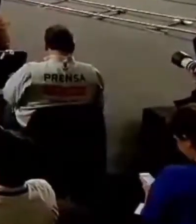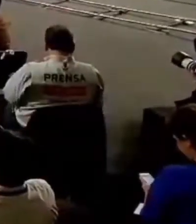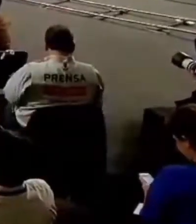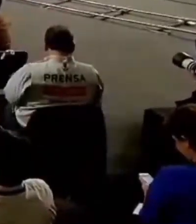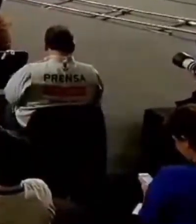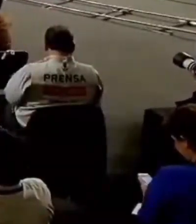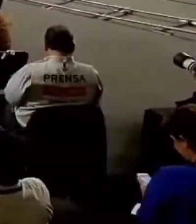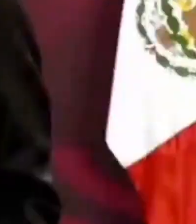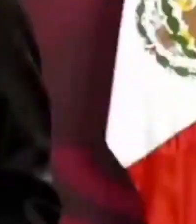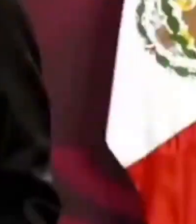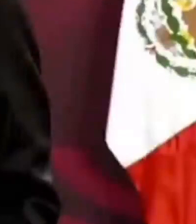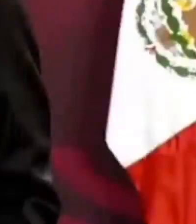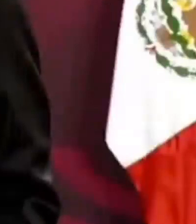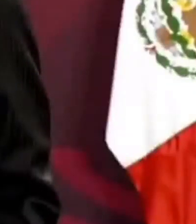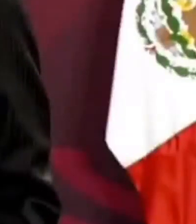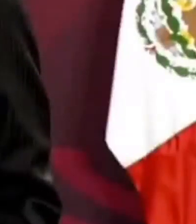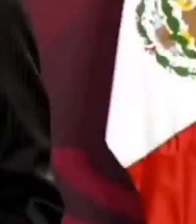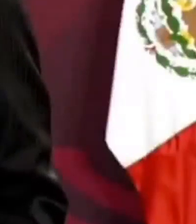vicios.